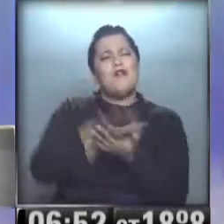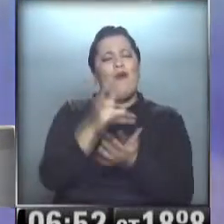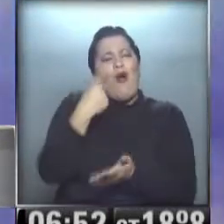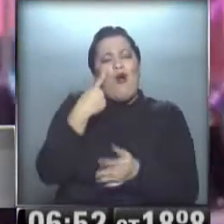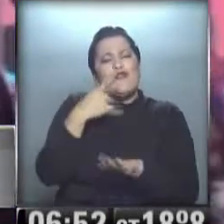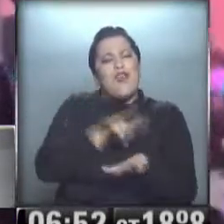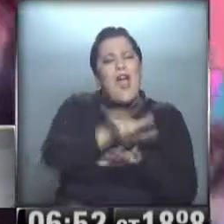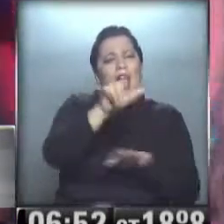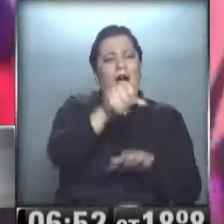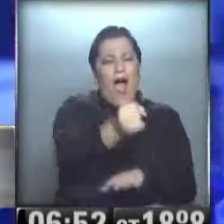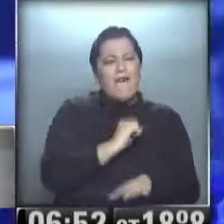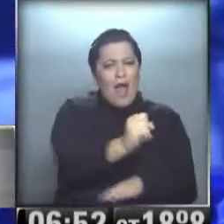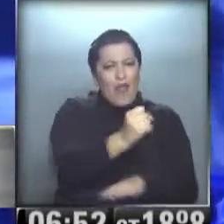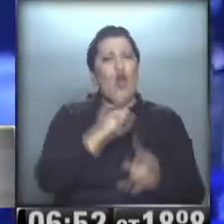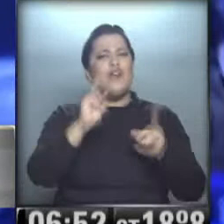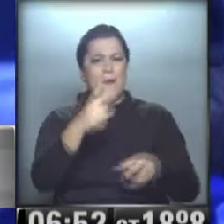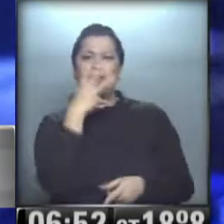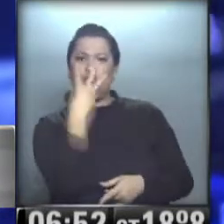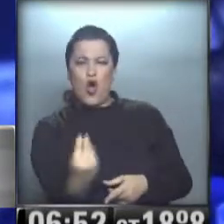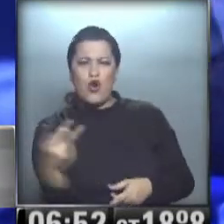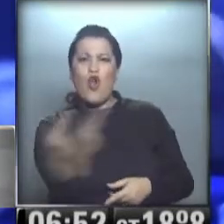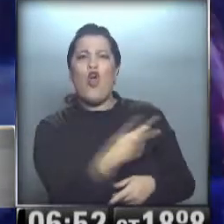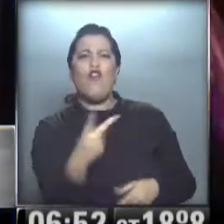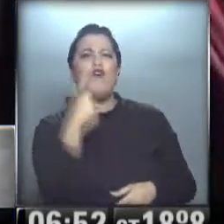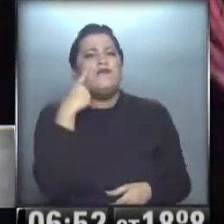y a... Y al zorro. Y al zorro. ¿Y?